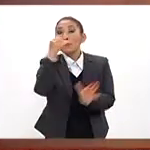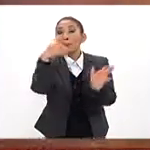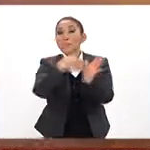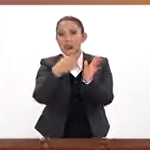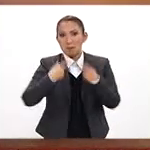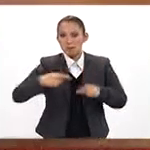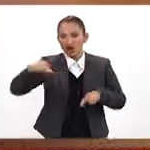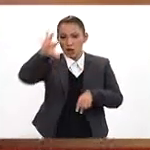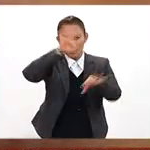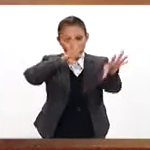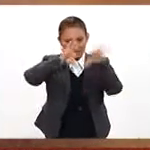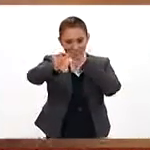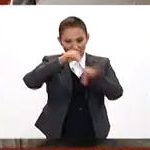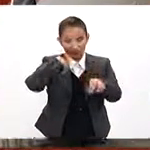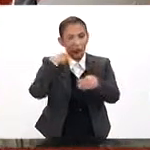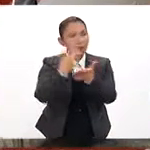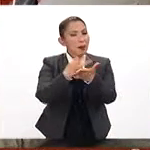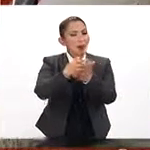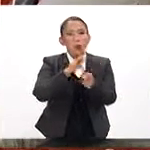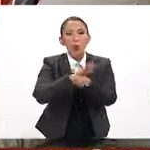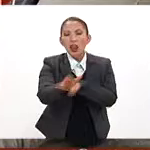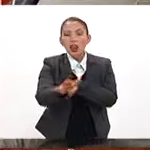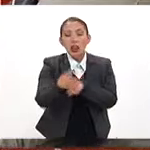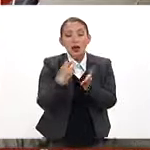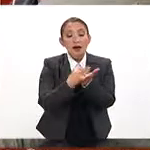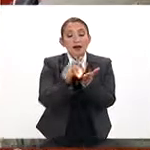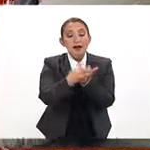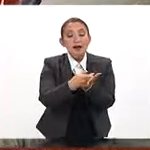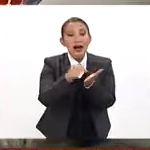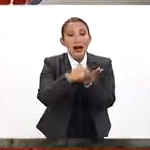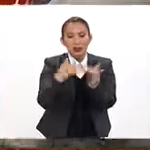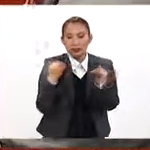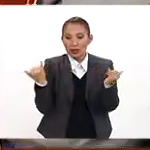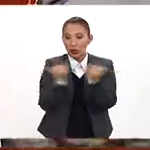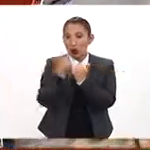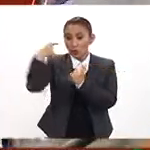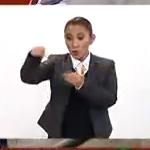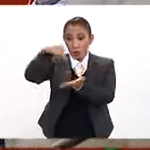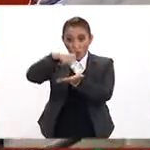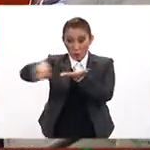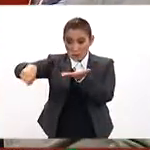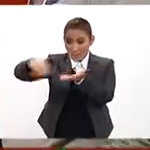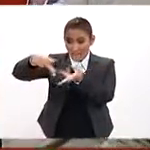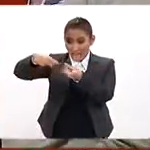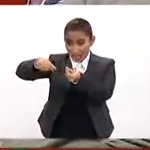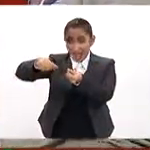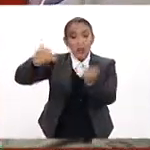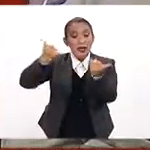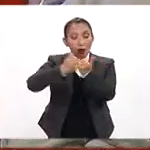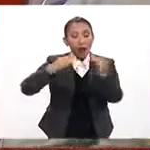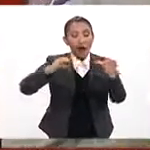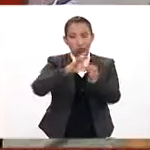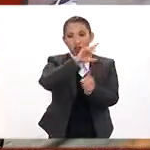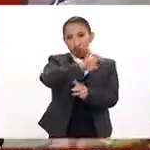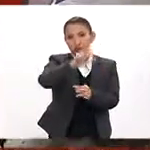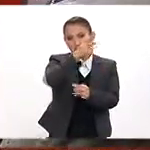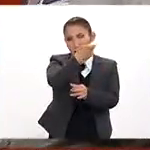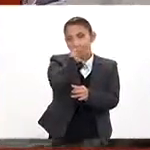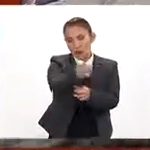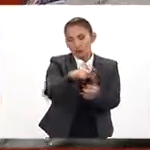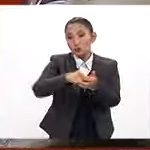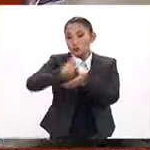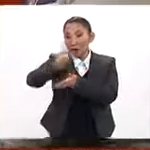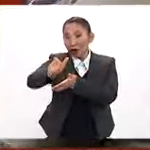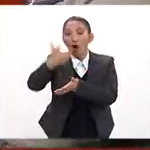premiados. ¿El premio en qué consiste? El premio es el equivalente a tu consumo, que puede ser de 250 pesos